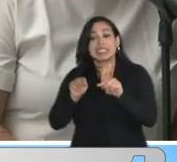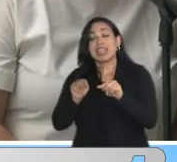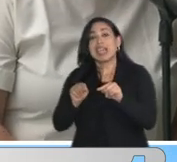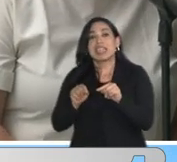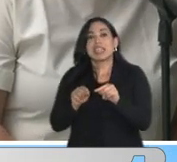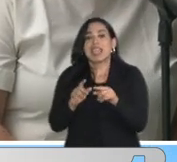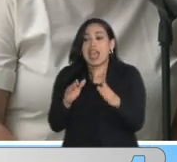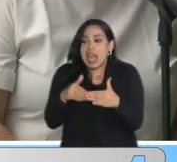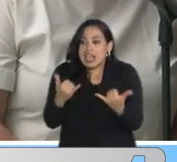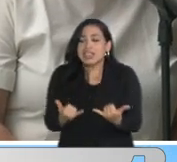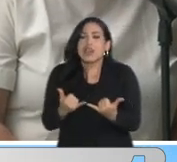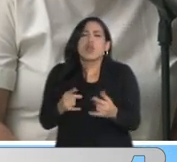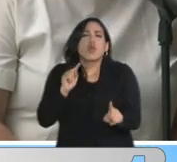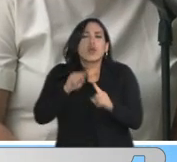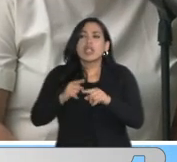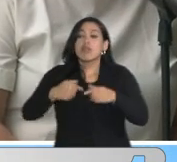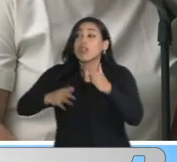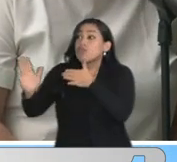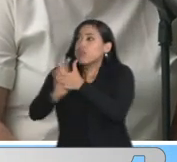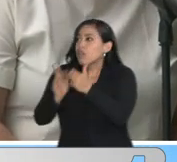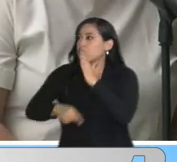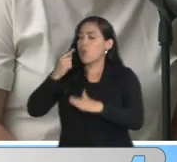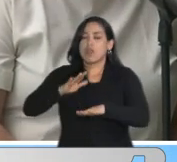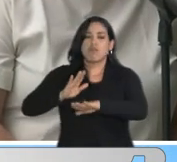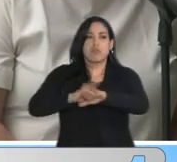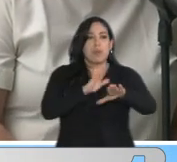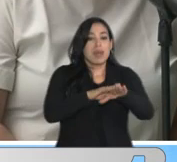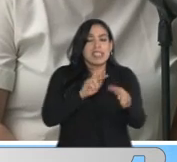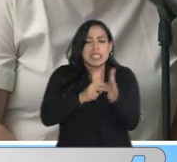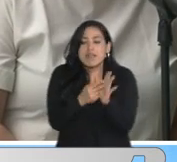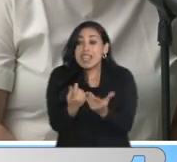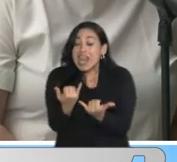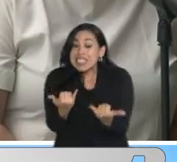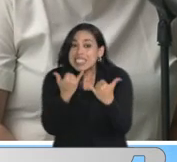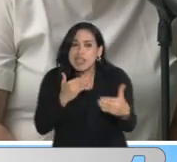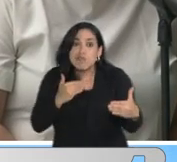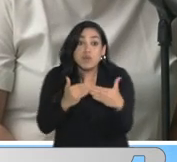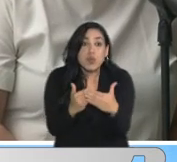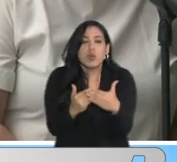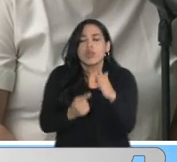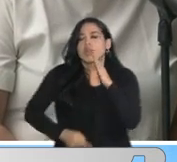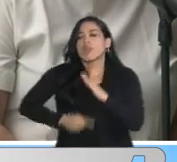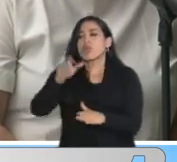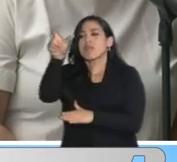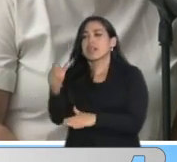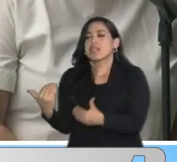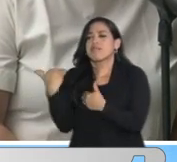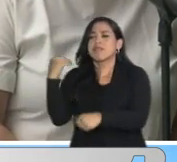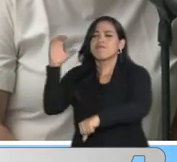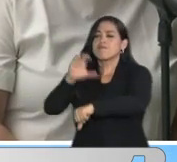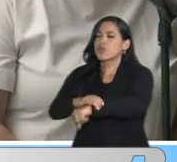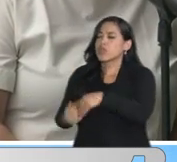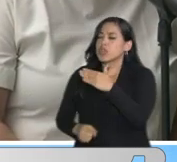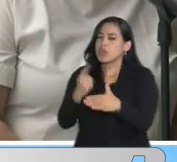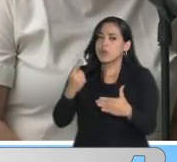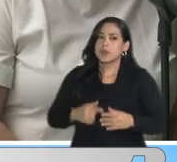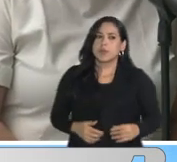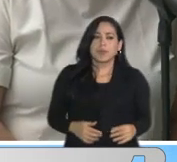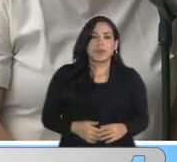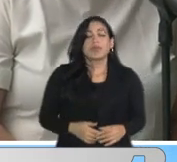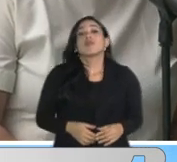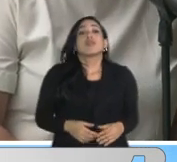alguna manera, en tiempo real, a fin de que en la brevedad posible podamos llegar a los responsables de este hecho.